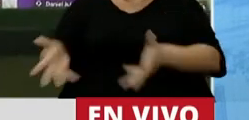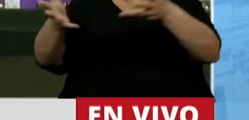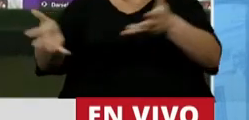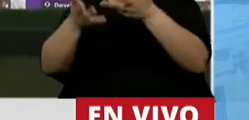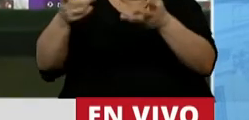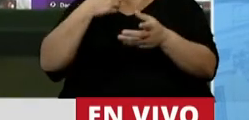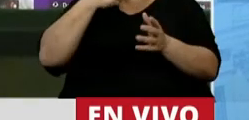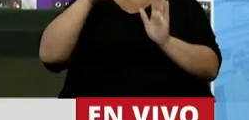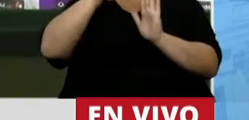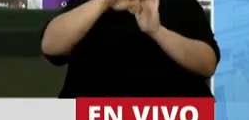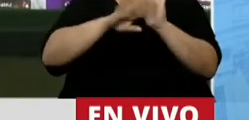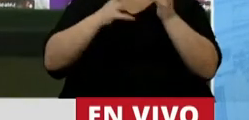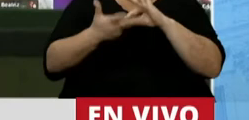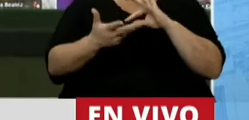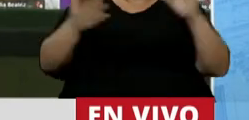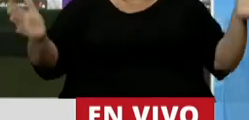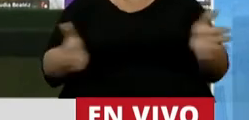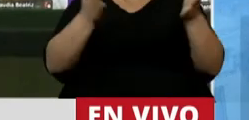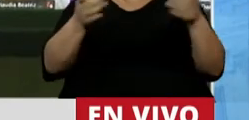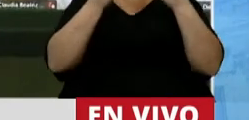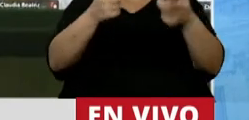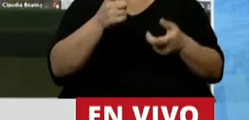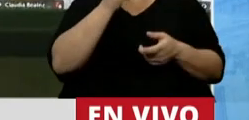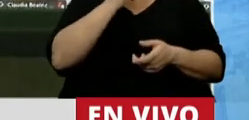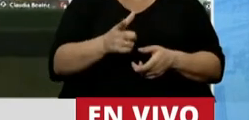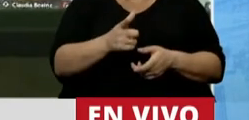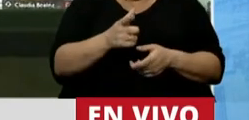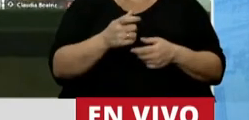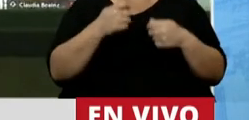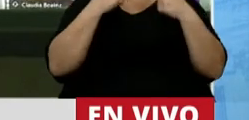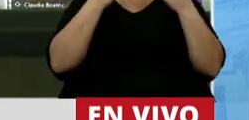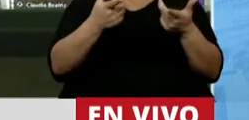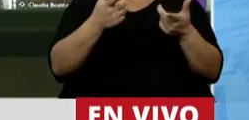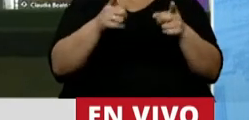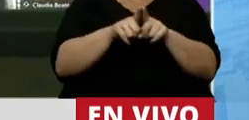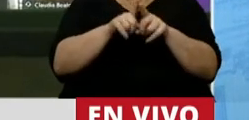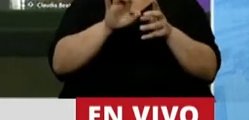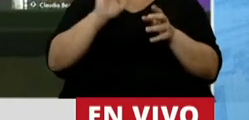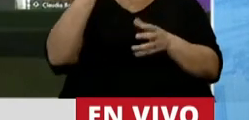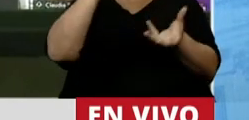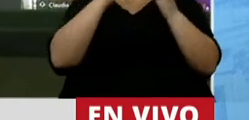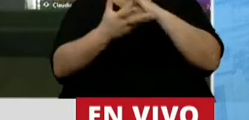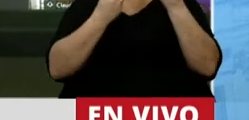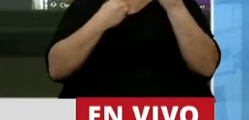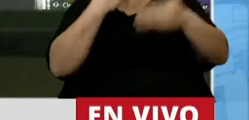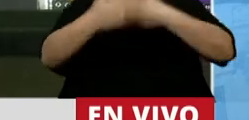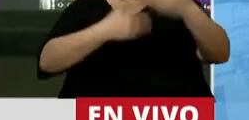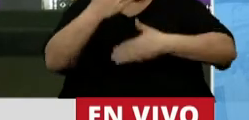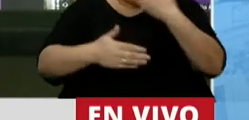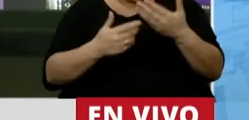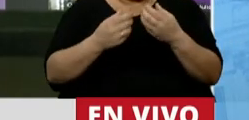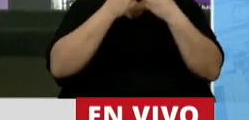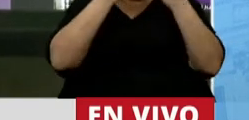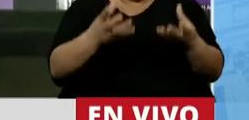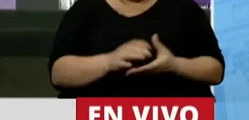y define las reglas, promueve y facilita, genera las mejores condiciones para el desarrollo y el